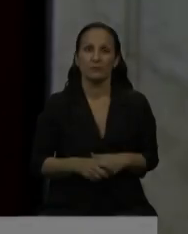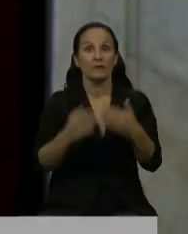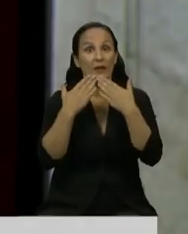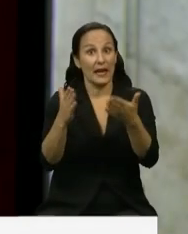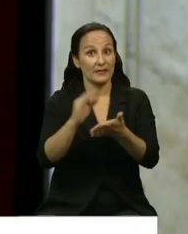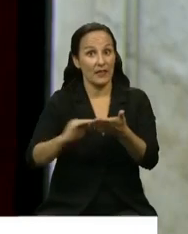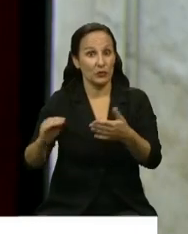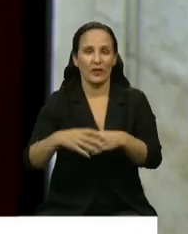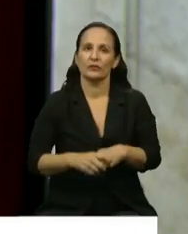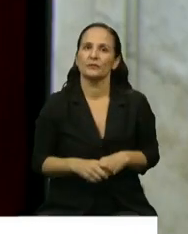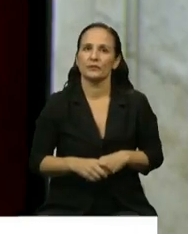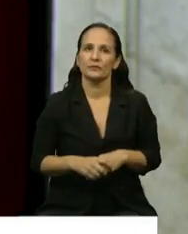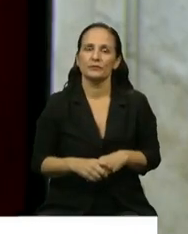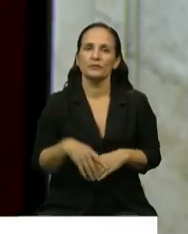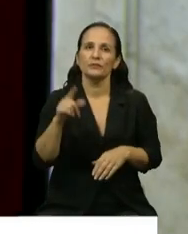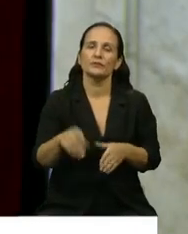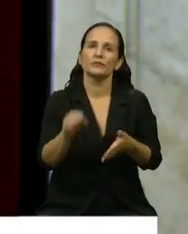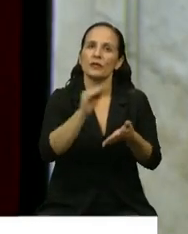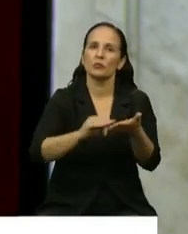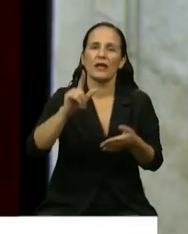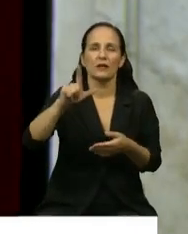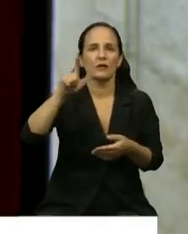Tiene la palabra la diputada Jimena López.